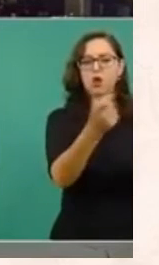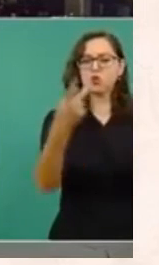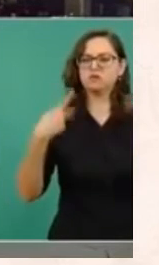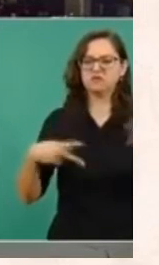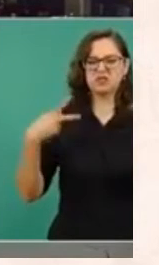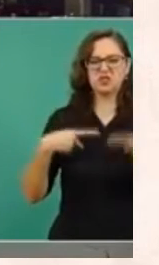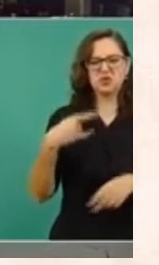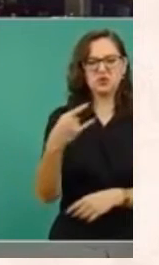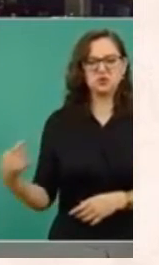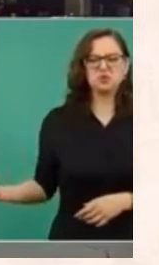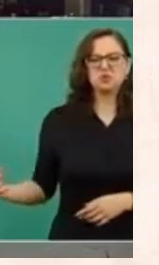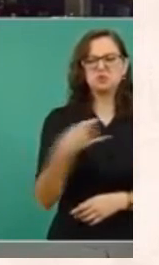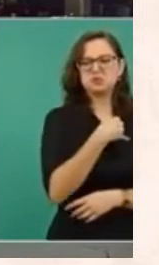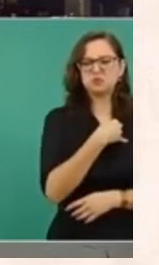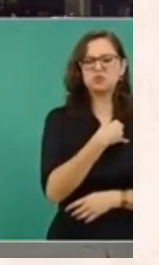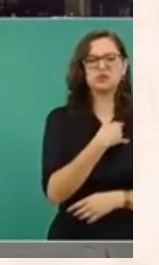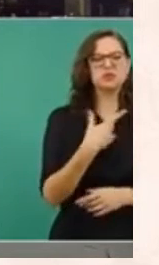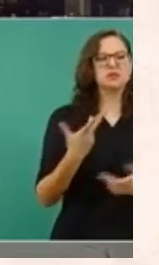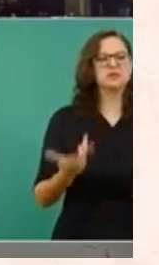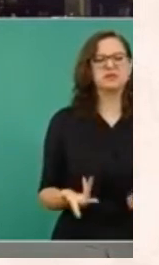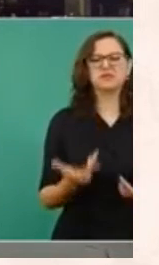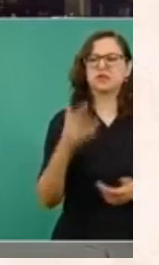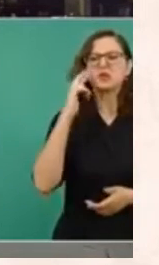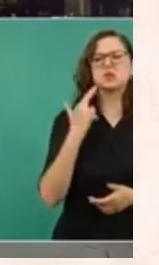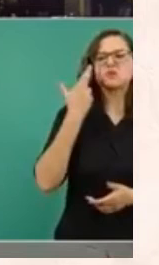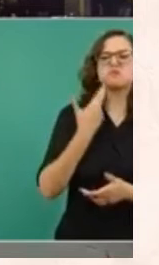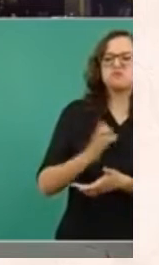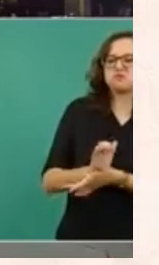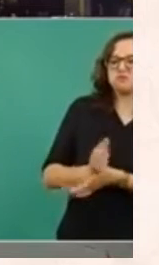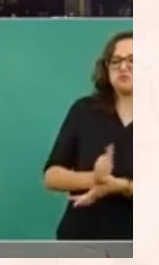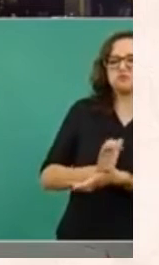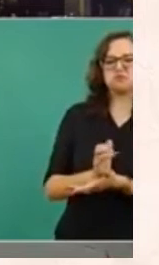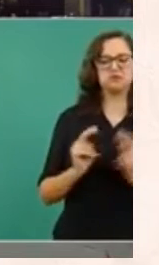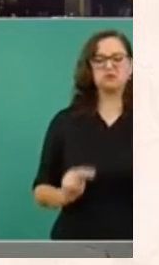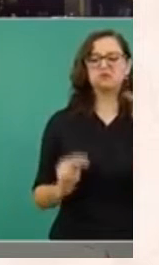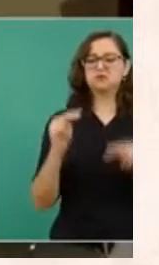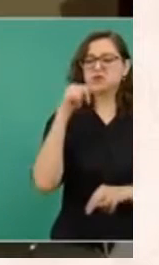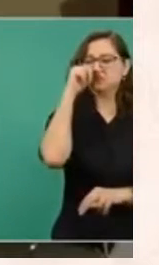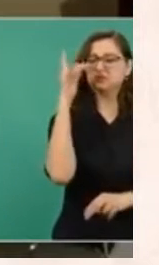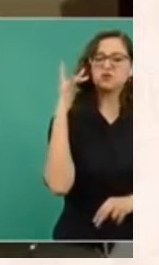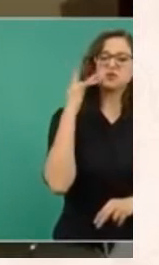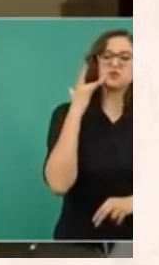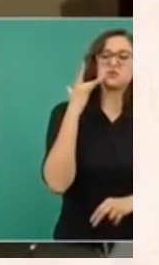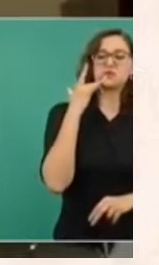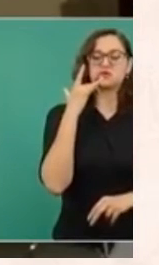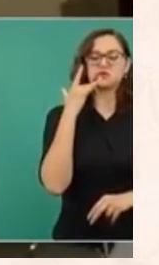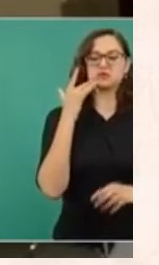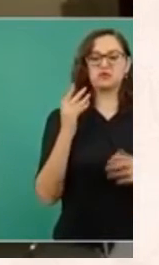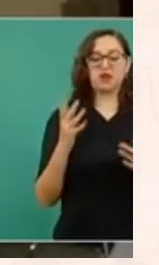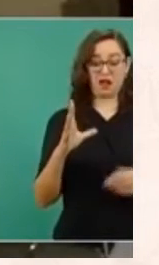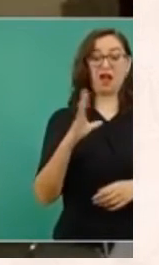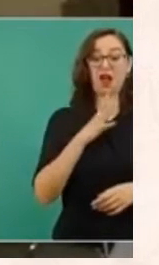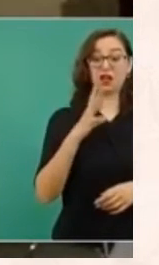individualismo, rampón, egoísmo, clasismo y racismo. Ese desprecio que se ve muy